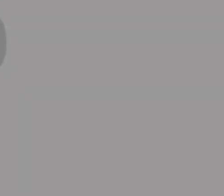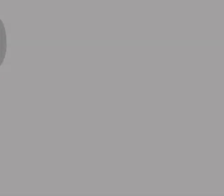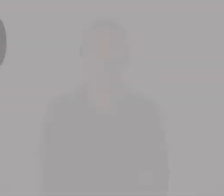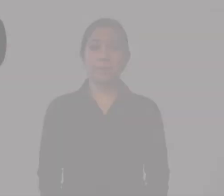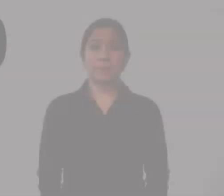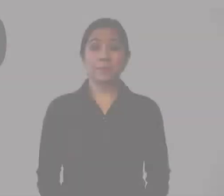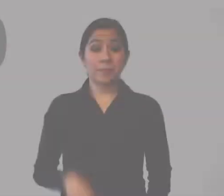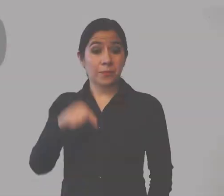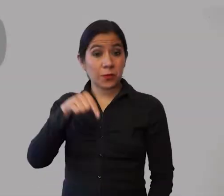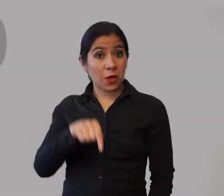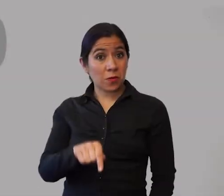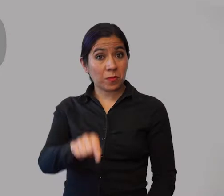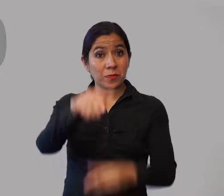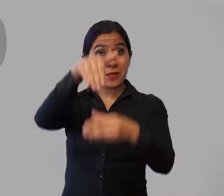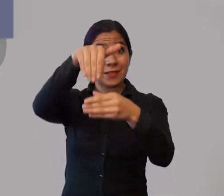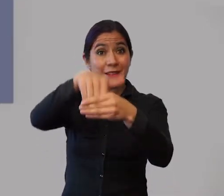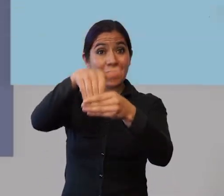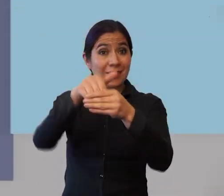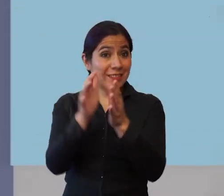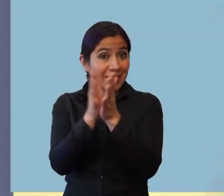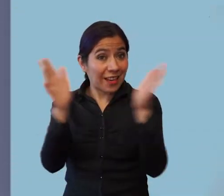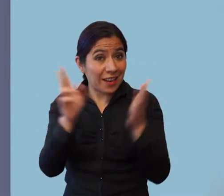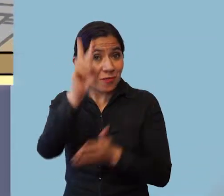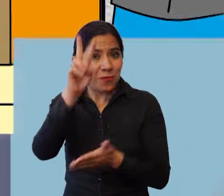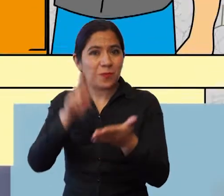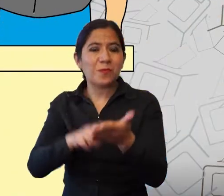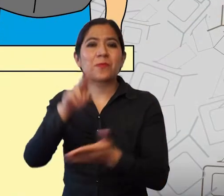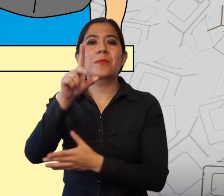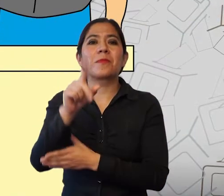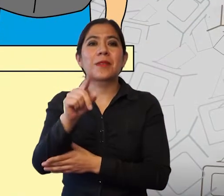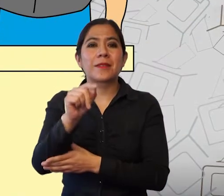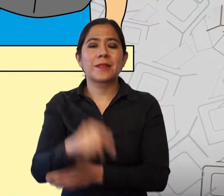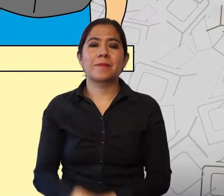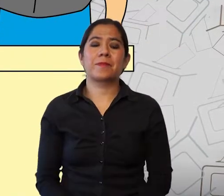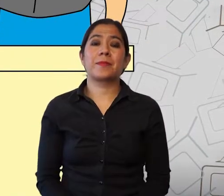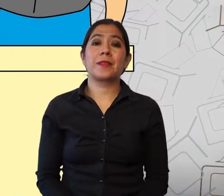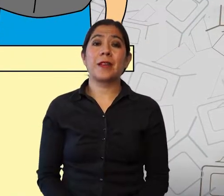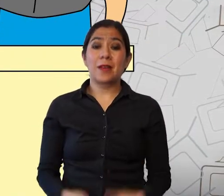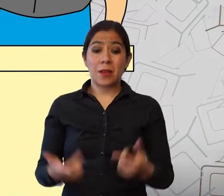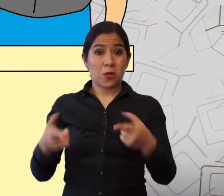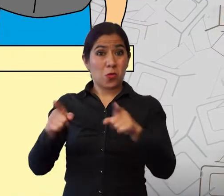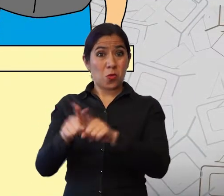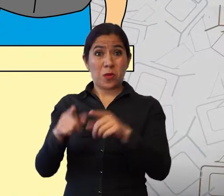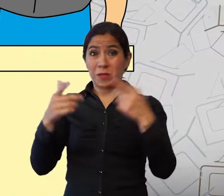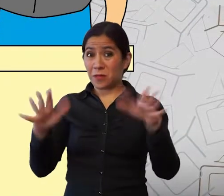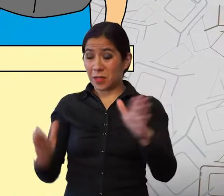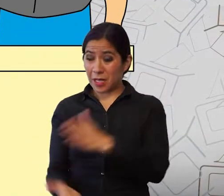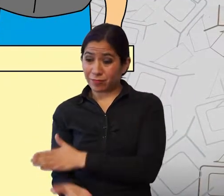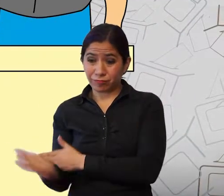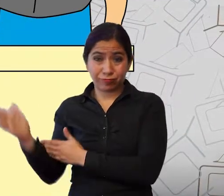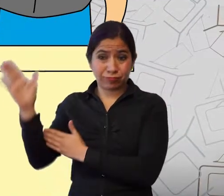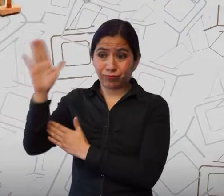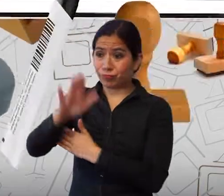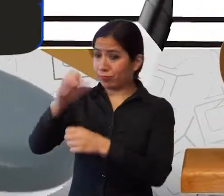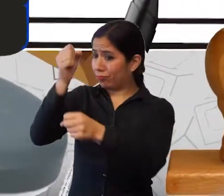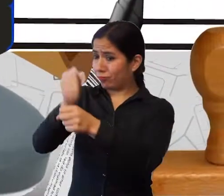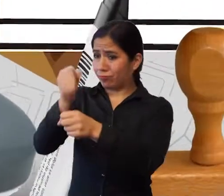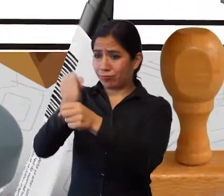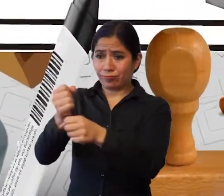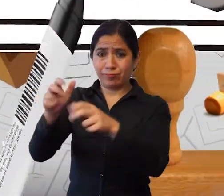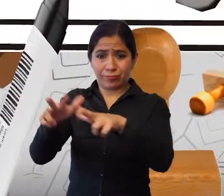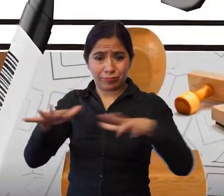En las elecciones generales 2020, una vez finalizado todo el trabajo de la mesa de